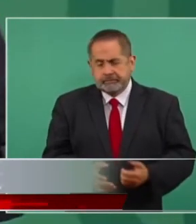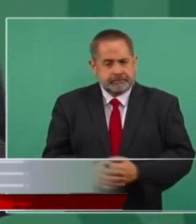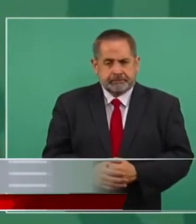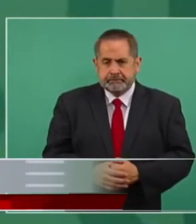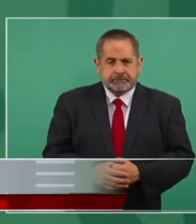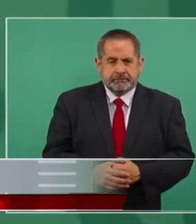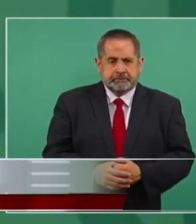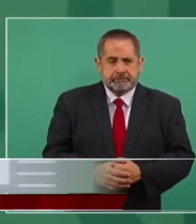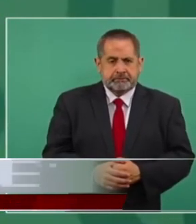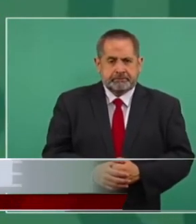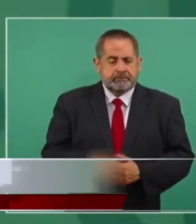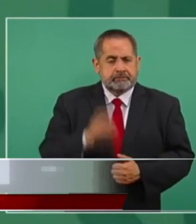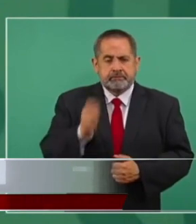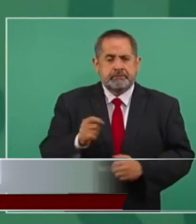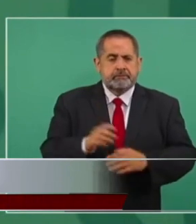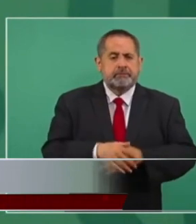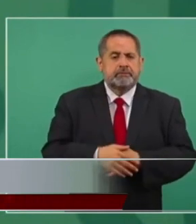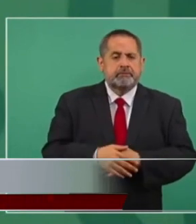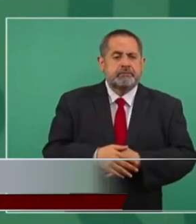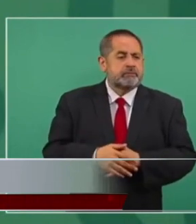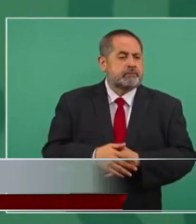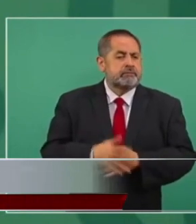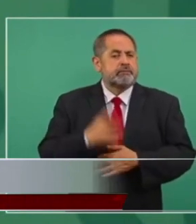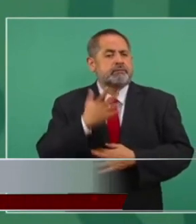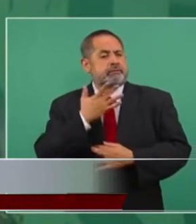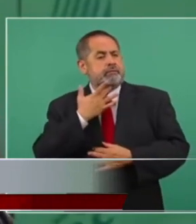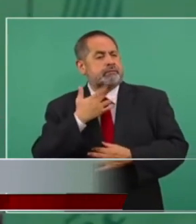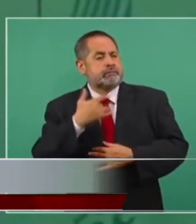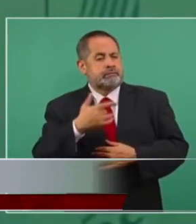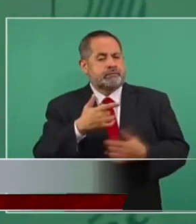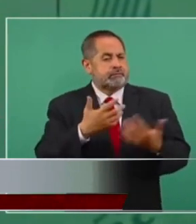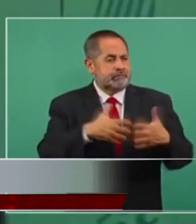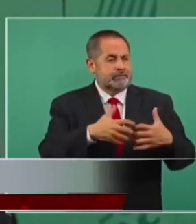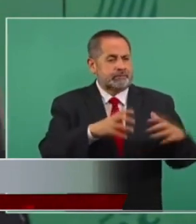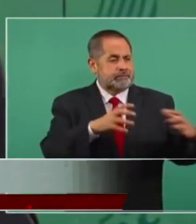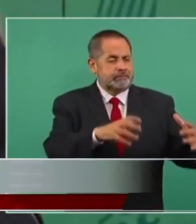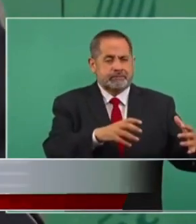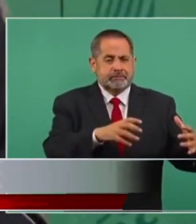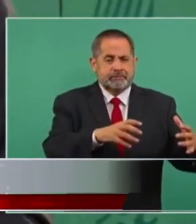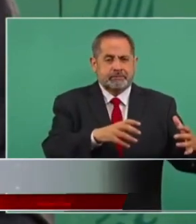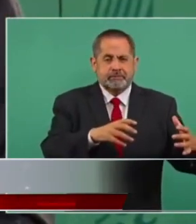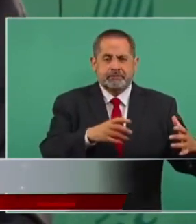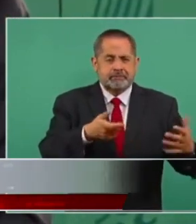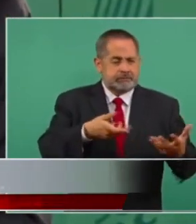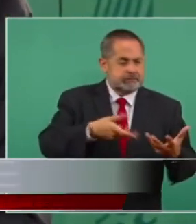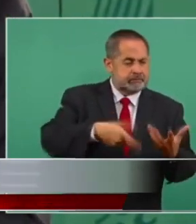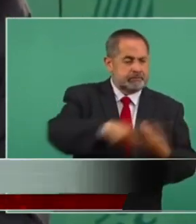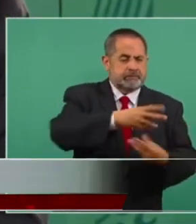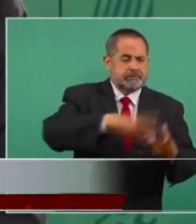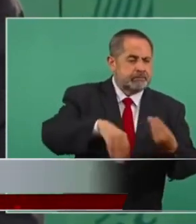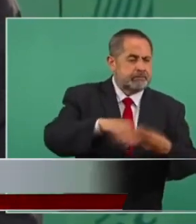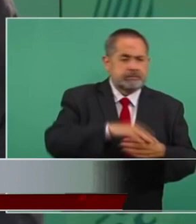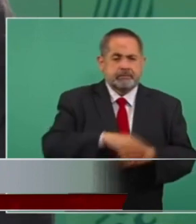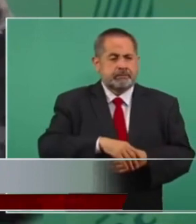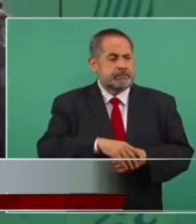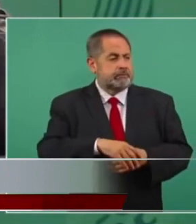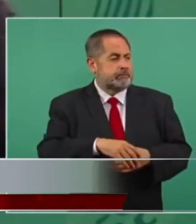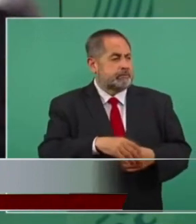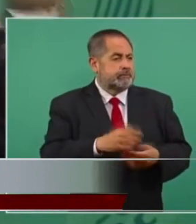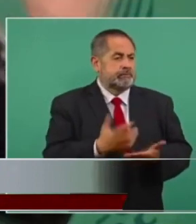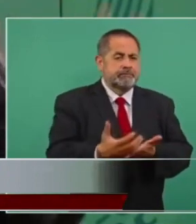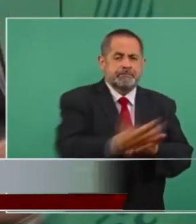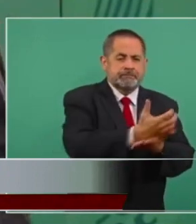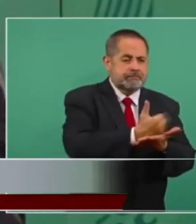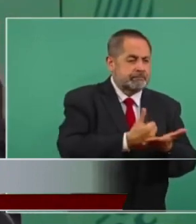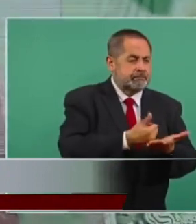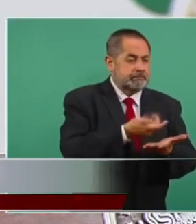una gasolinera en una receptoría de rentas brillante